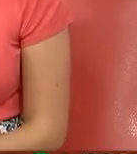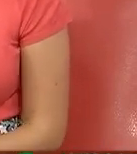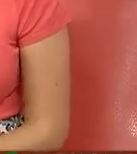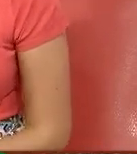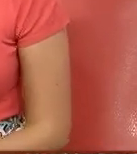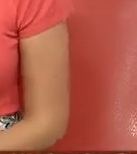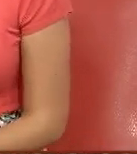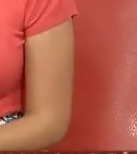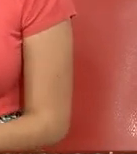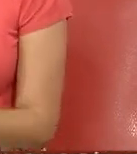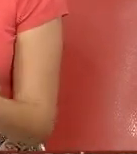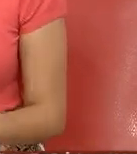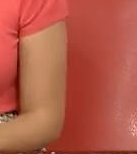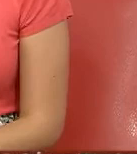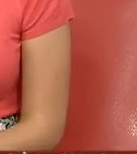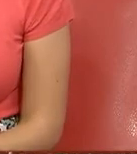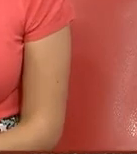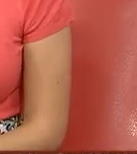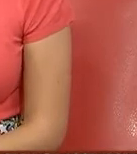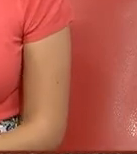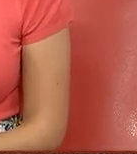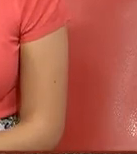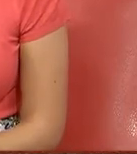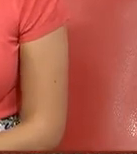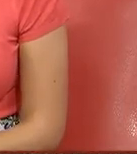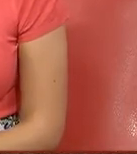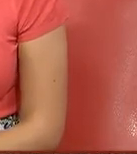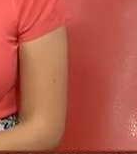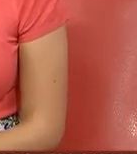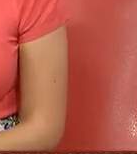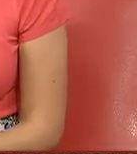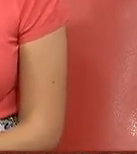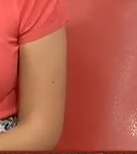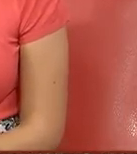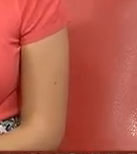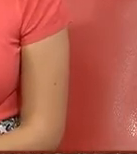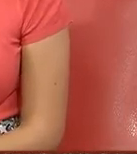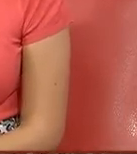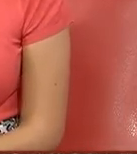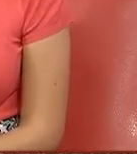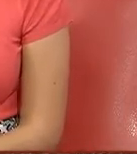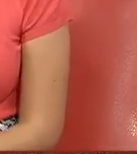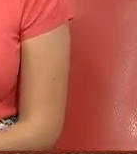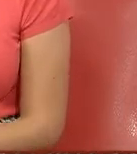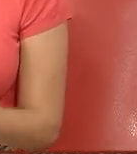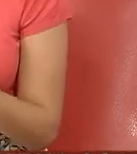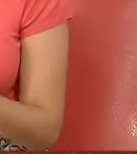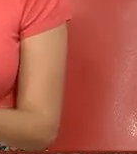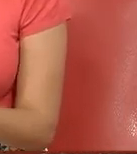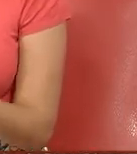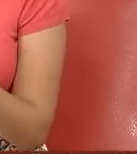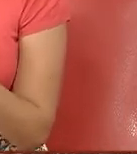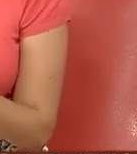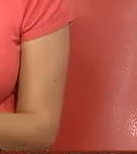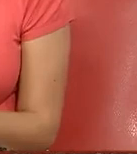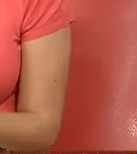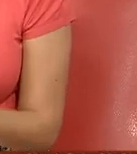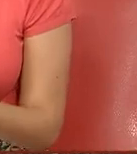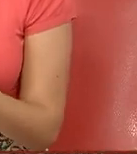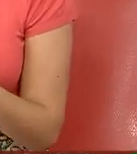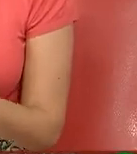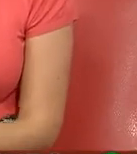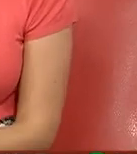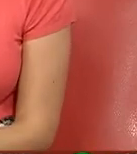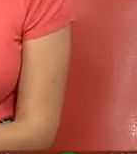importancia y bueno vámonos a otros temas y es que la Universidad Inglesa de Cambridge ahora cuenta con un centro de investigación